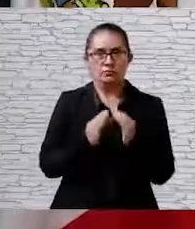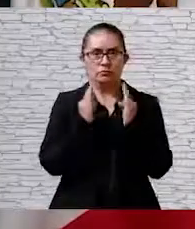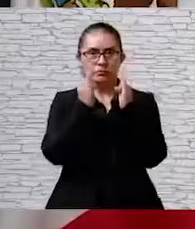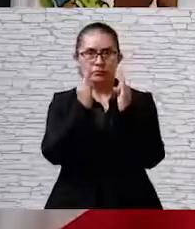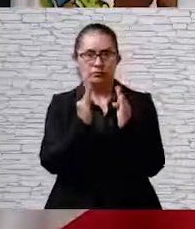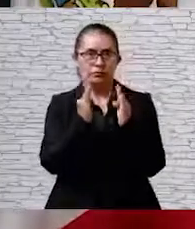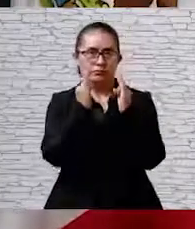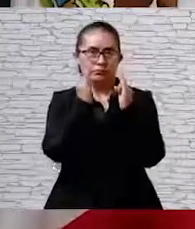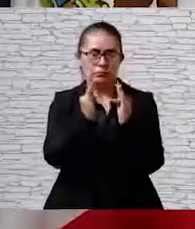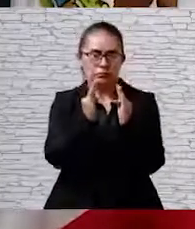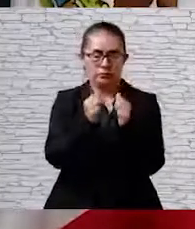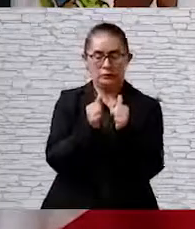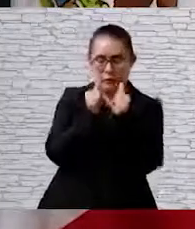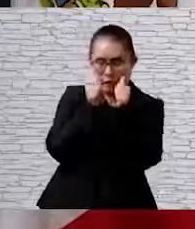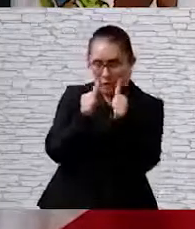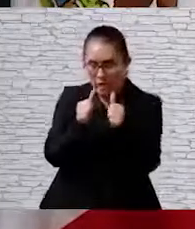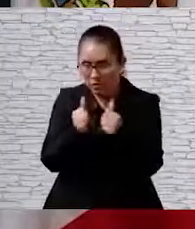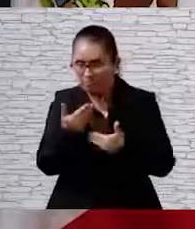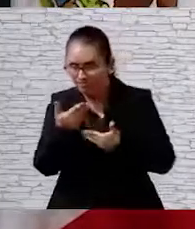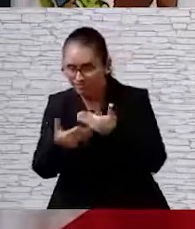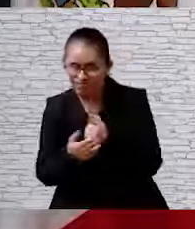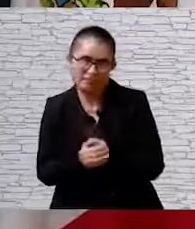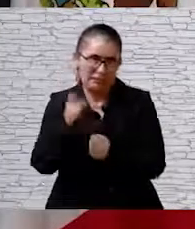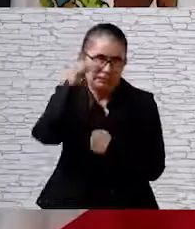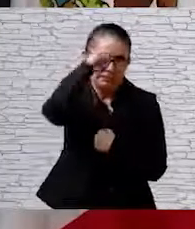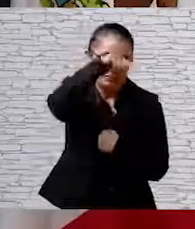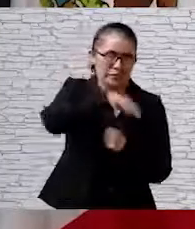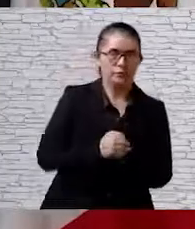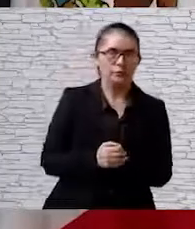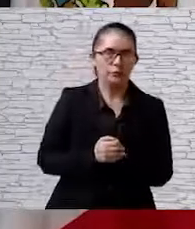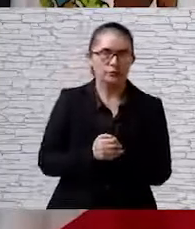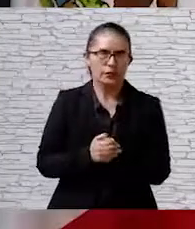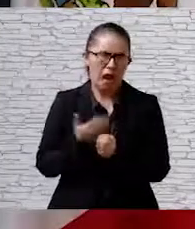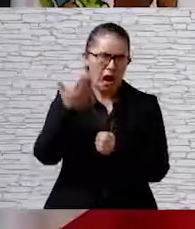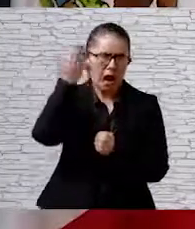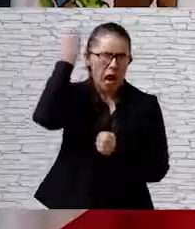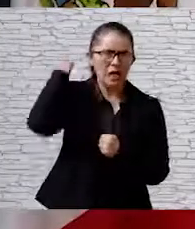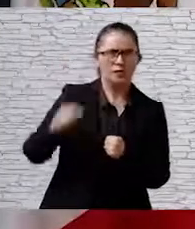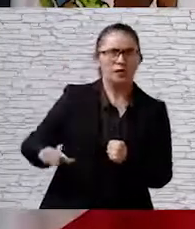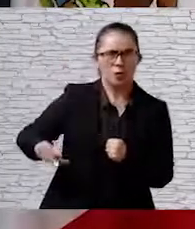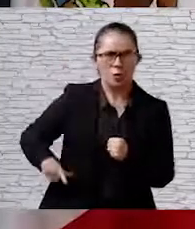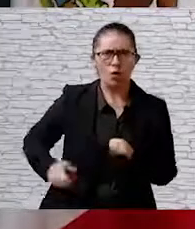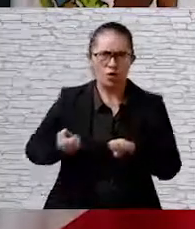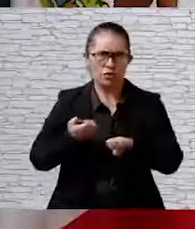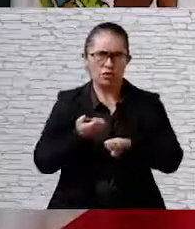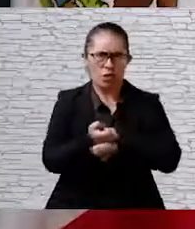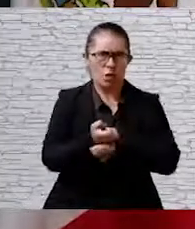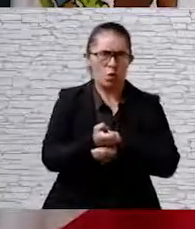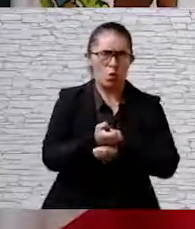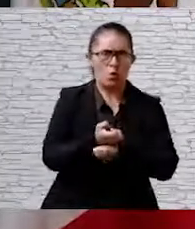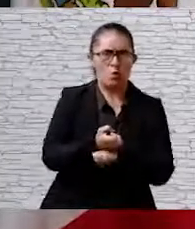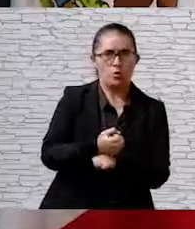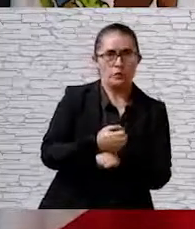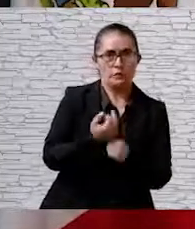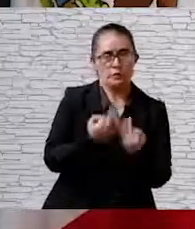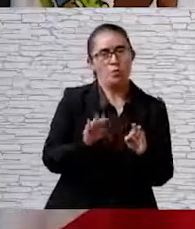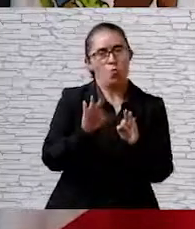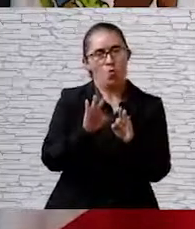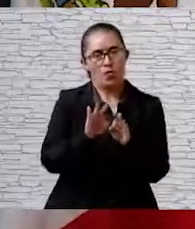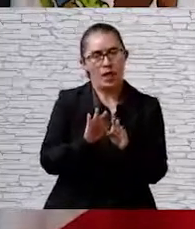funerarios no se dan abasto. Ante lo anterior, las decisiones del Estado y del Gobernador